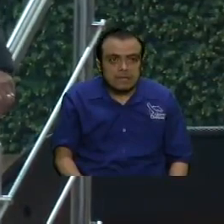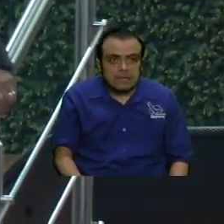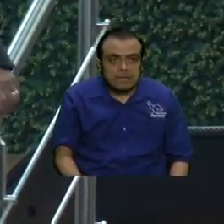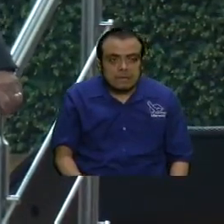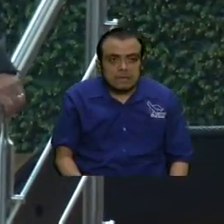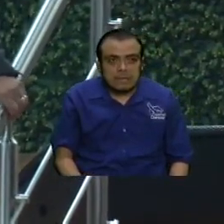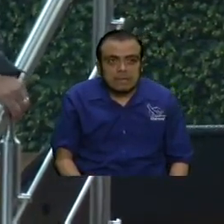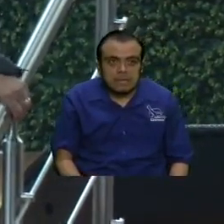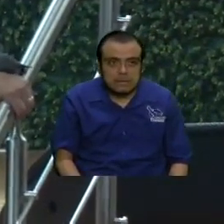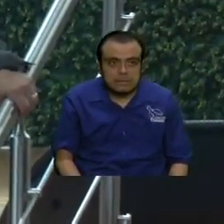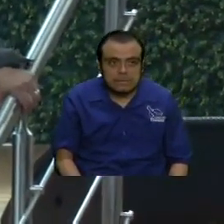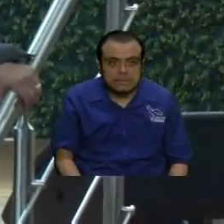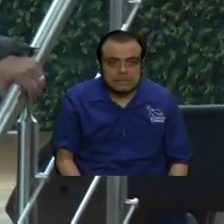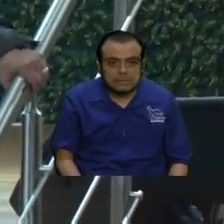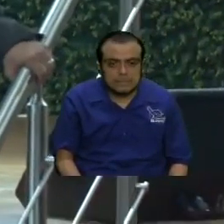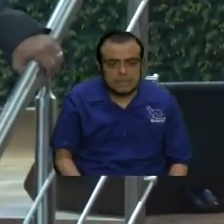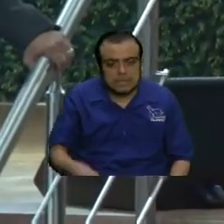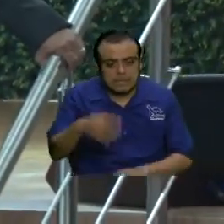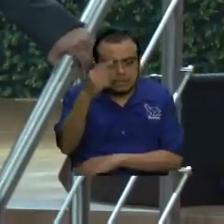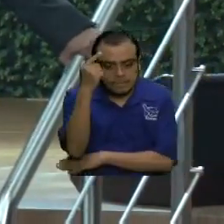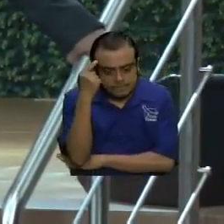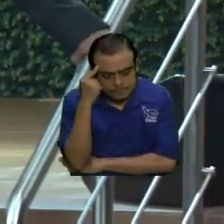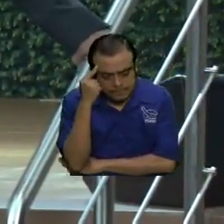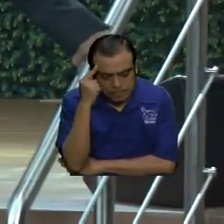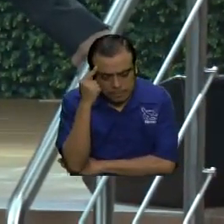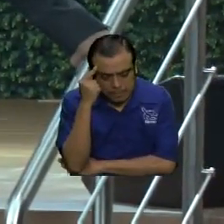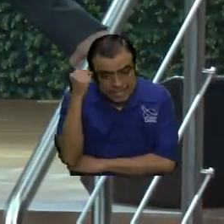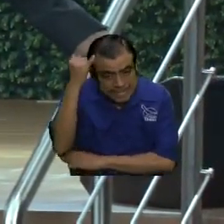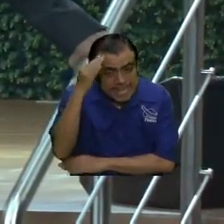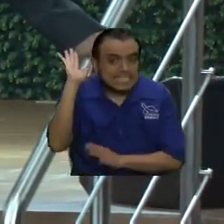entonces dije yo ya sé lo que voy a hacer